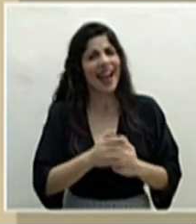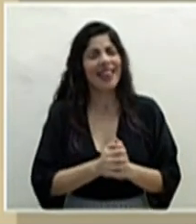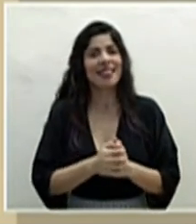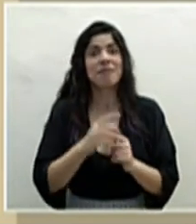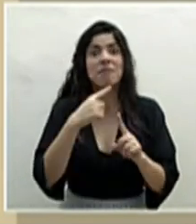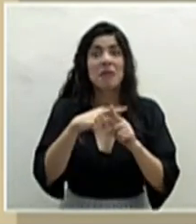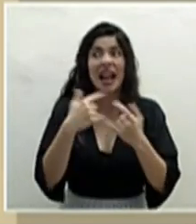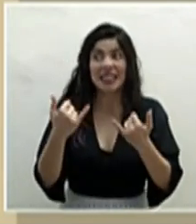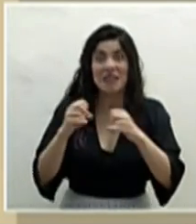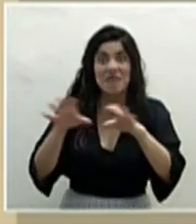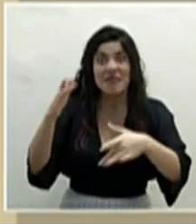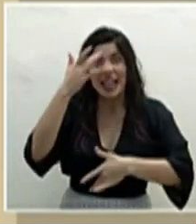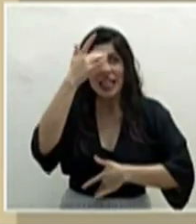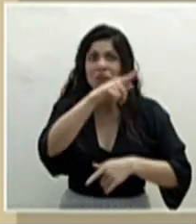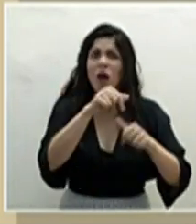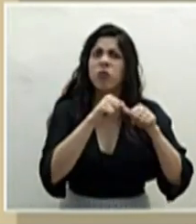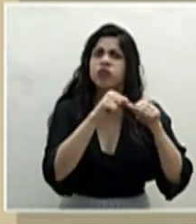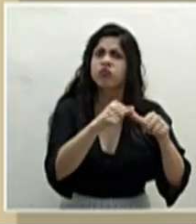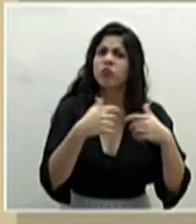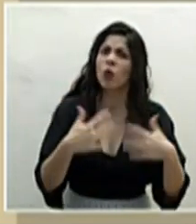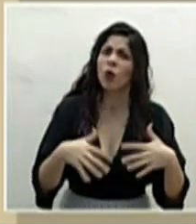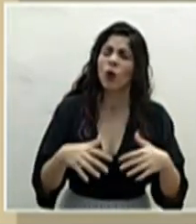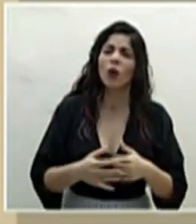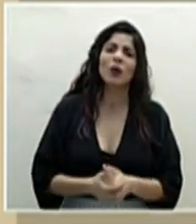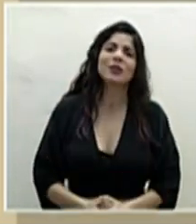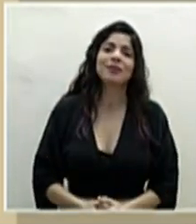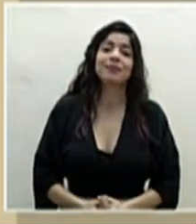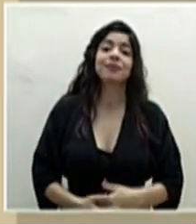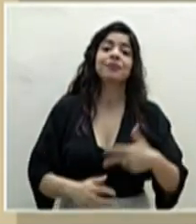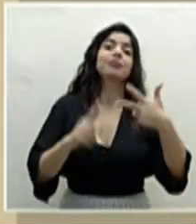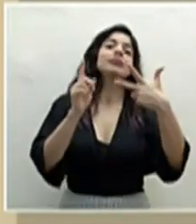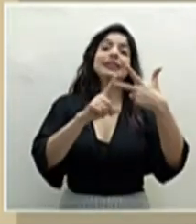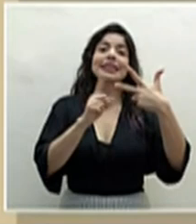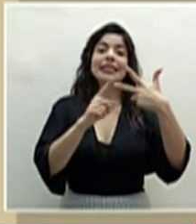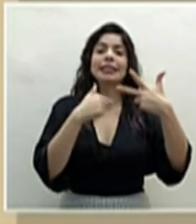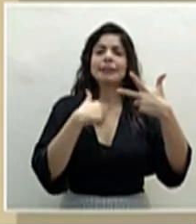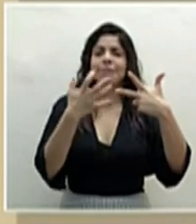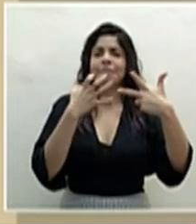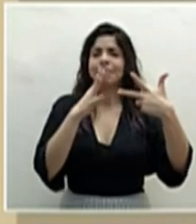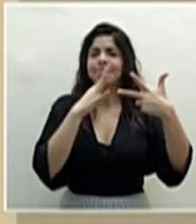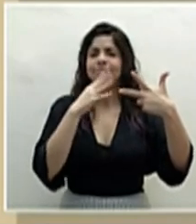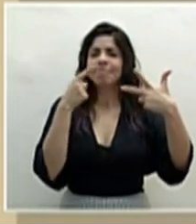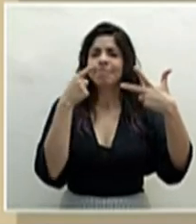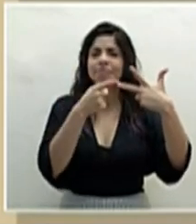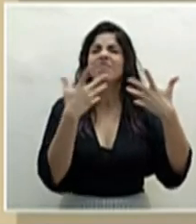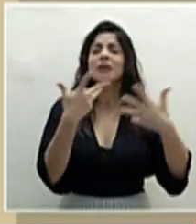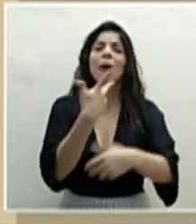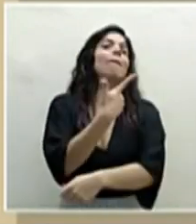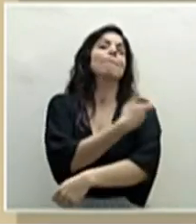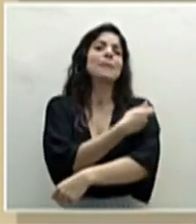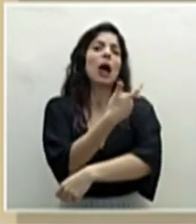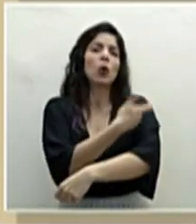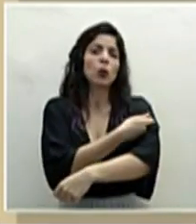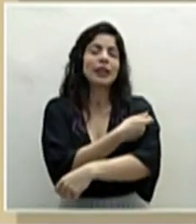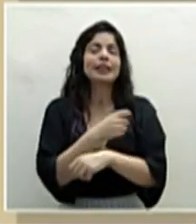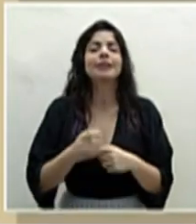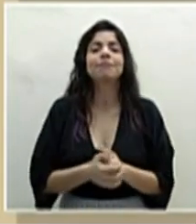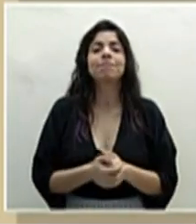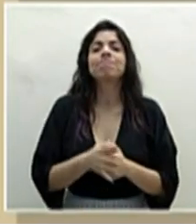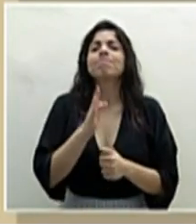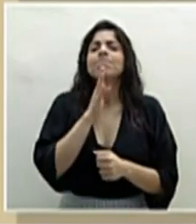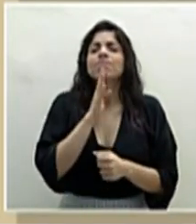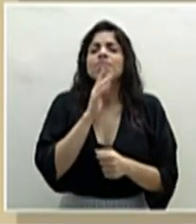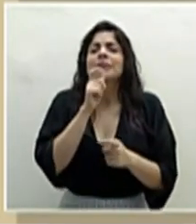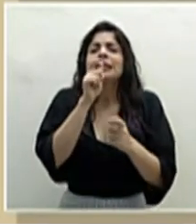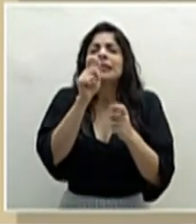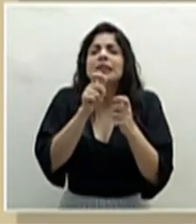medio de una pandemia. El tercer punto que quiero abordar es el de las vacunas. Voy a hablar